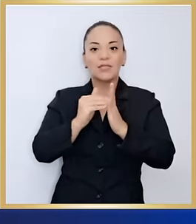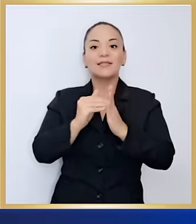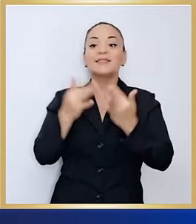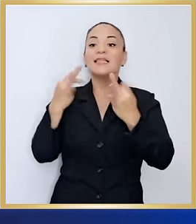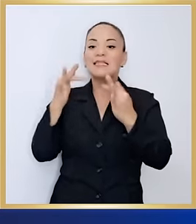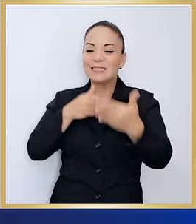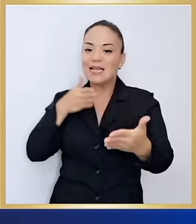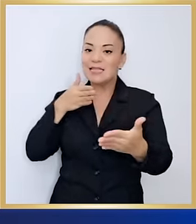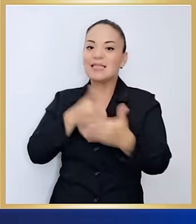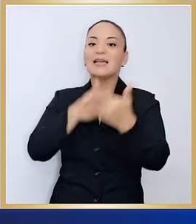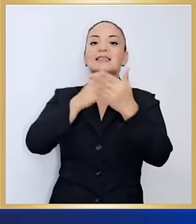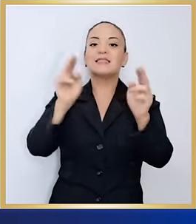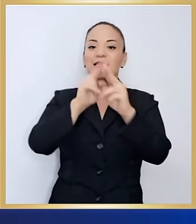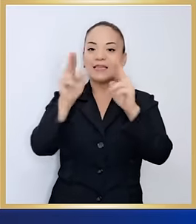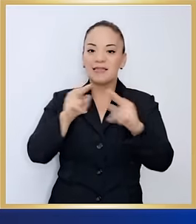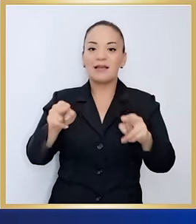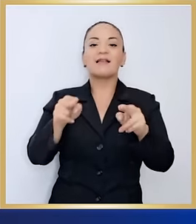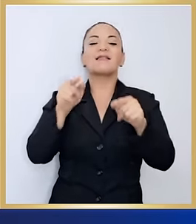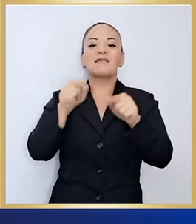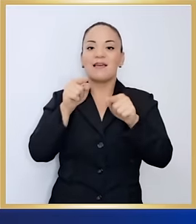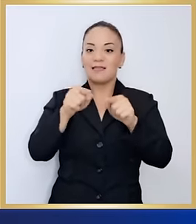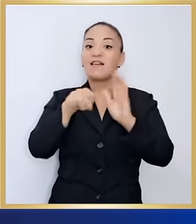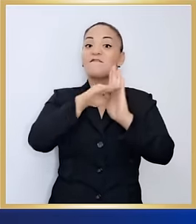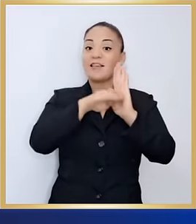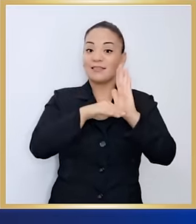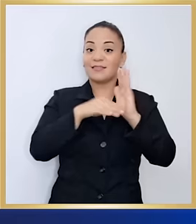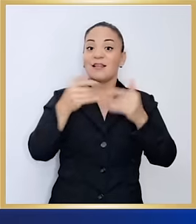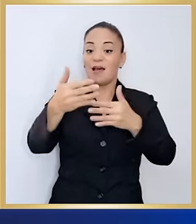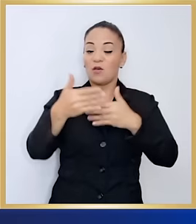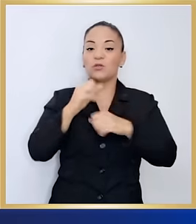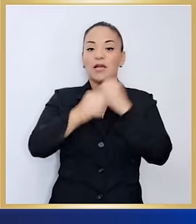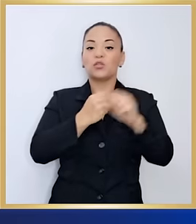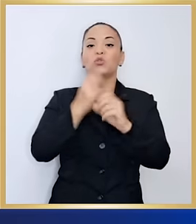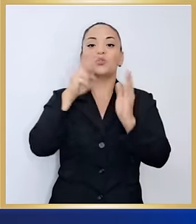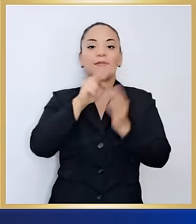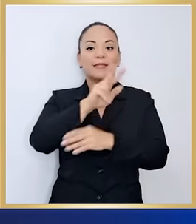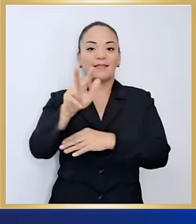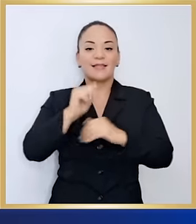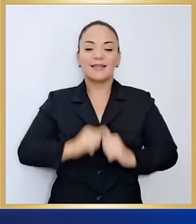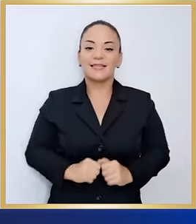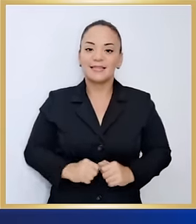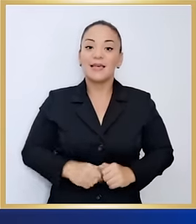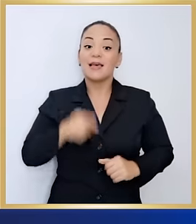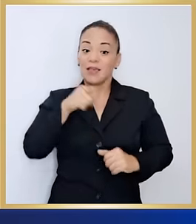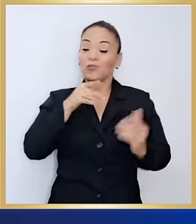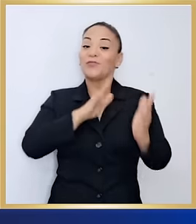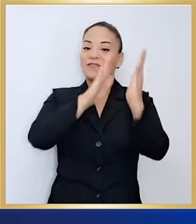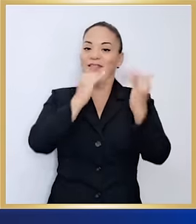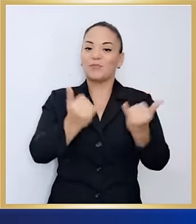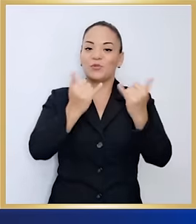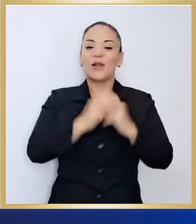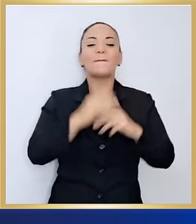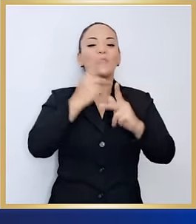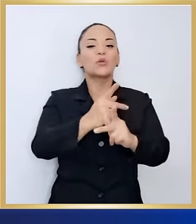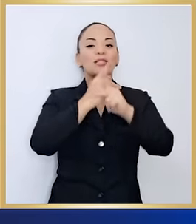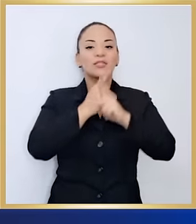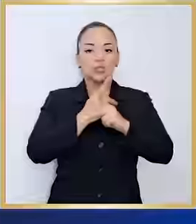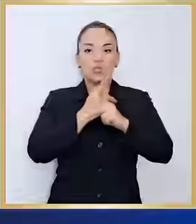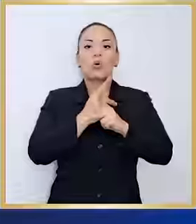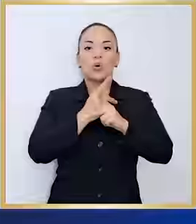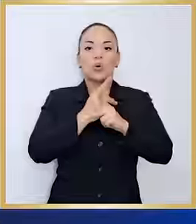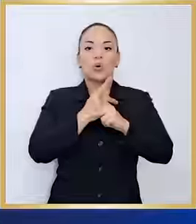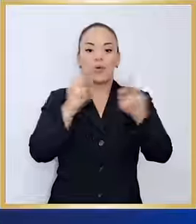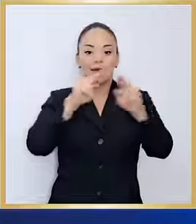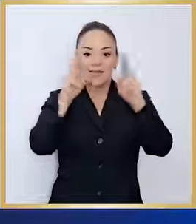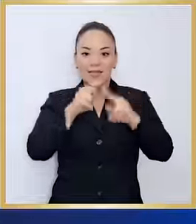882 millones de intentos de ataques cibernéticos quedaron registrados en el año 2023. A eso nos enfrentamos.